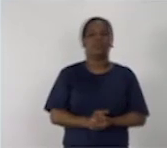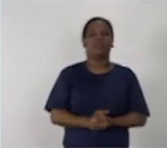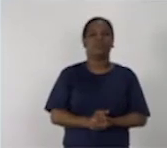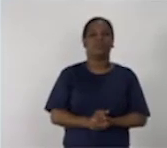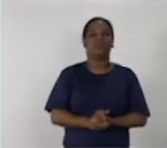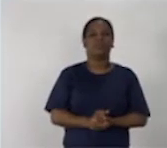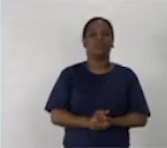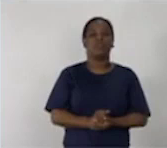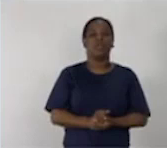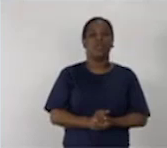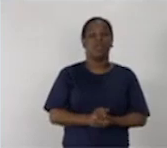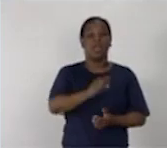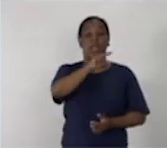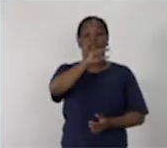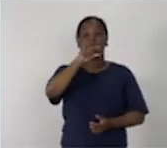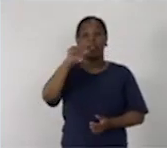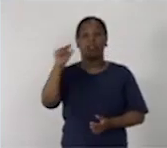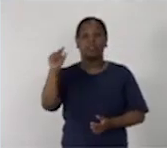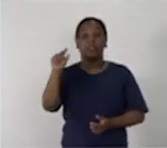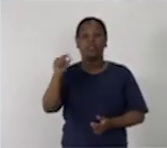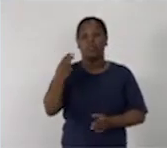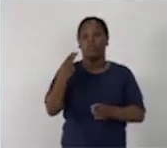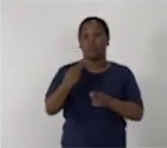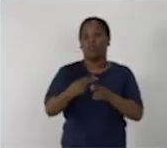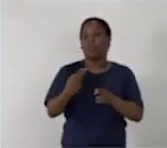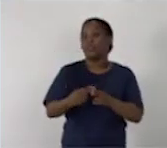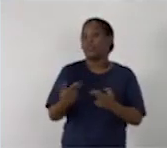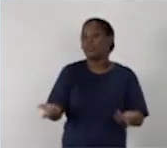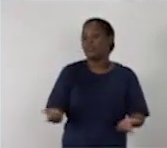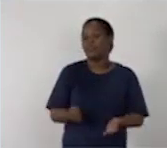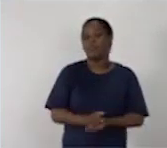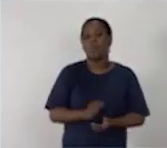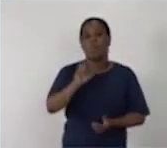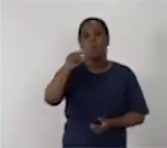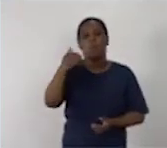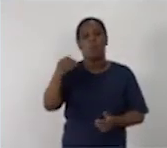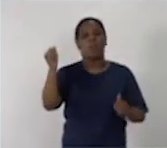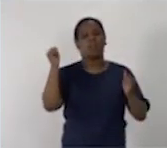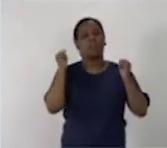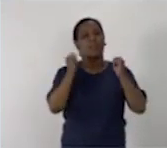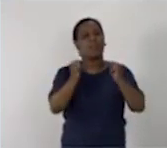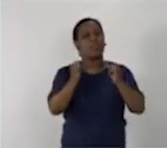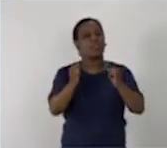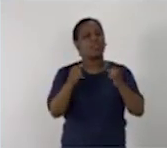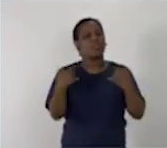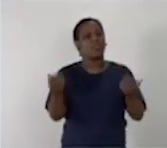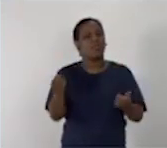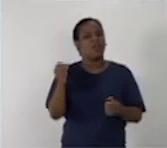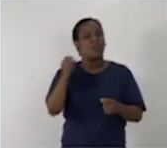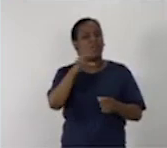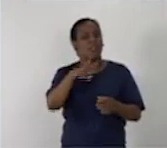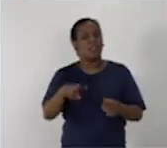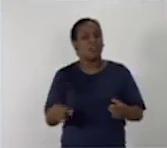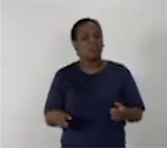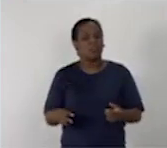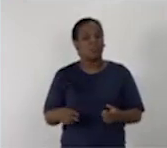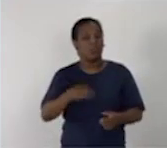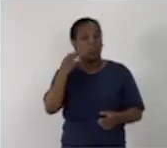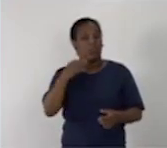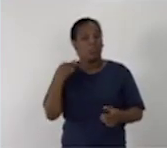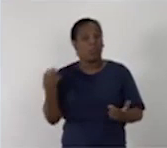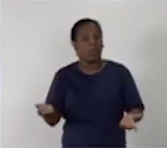El título de la lectura es, ¿Cuál es el mensaje de la lectura? Coméntalo.